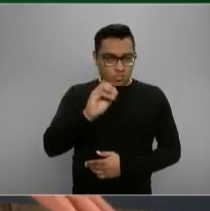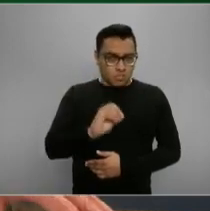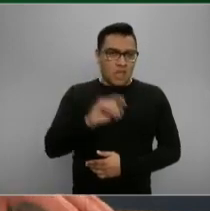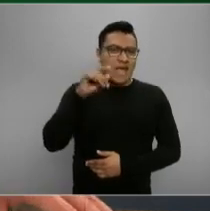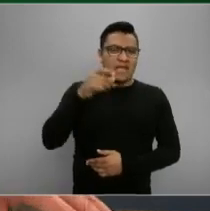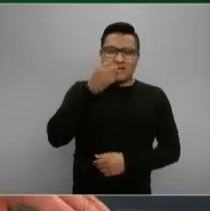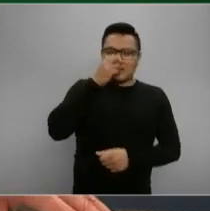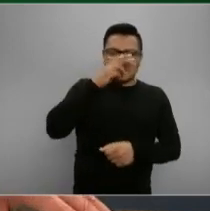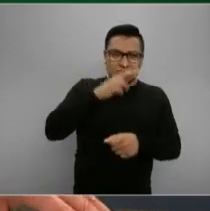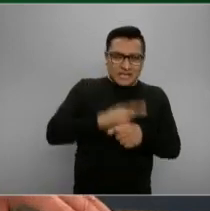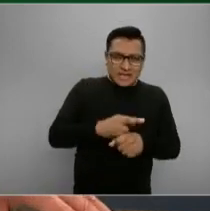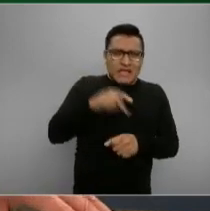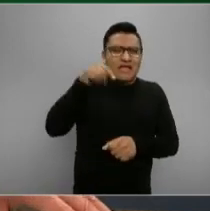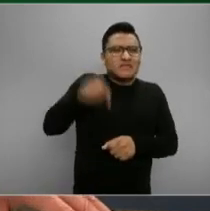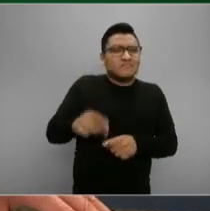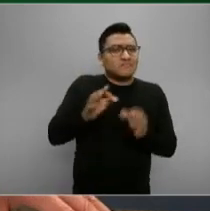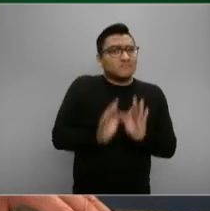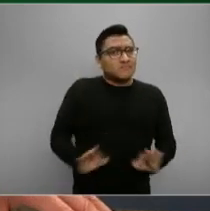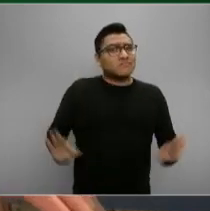estratégica